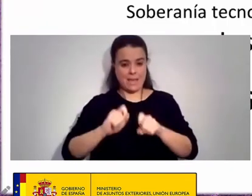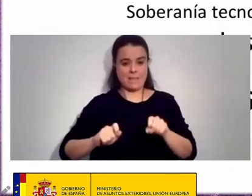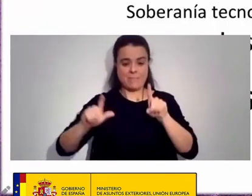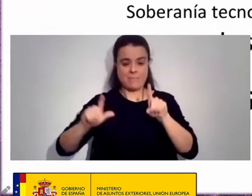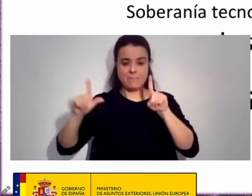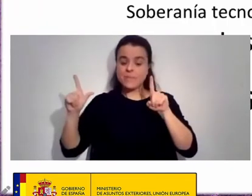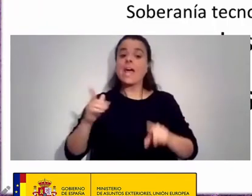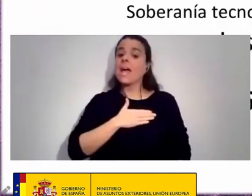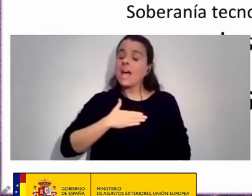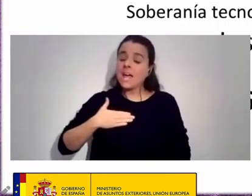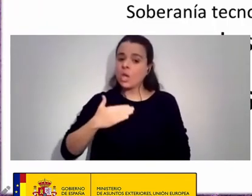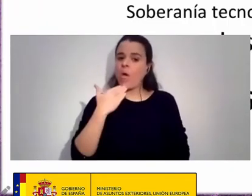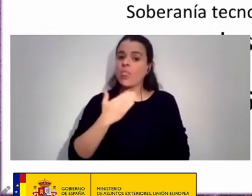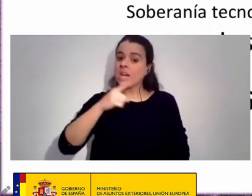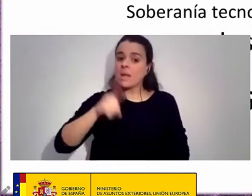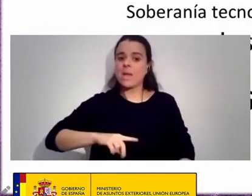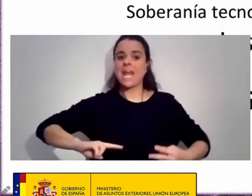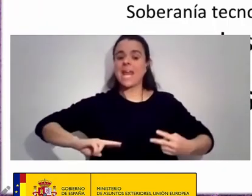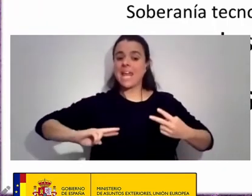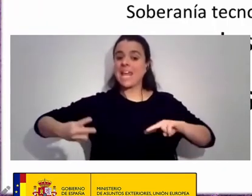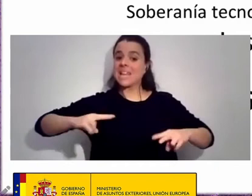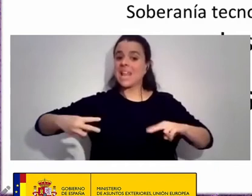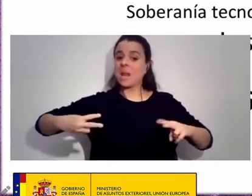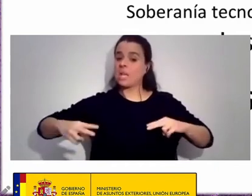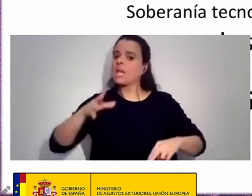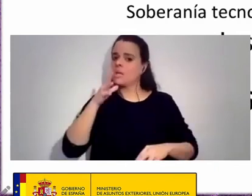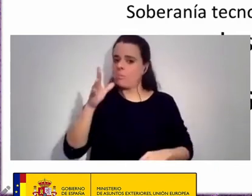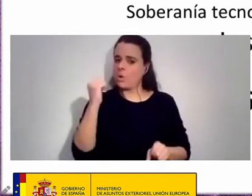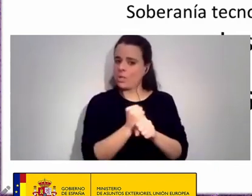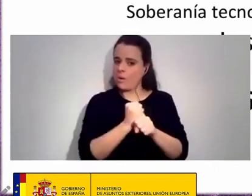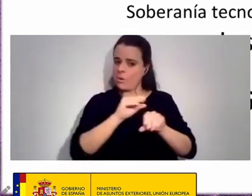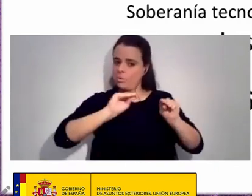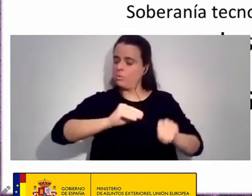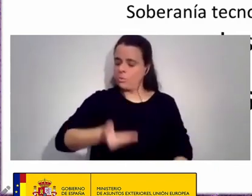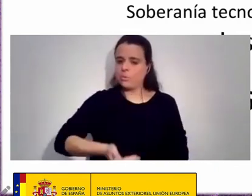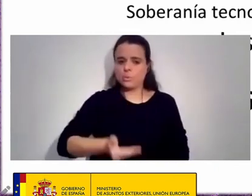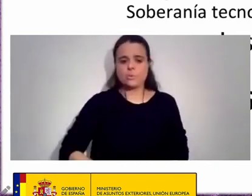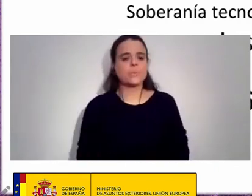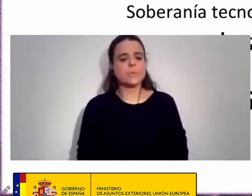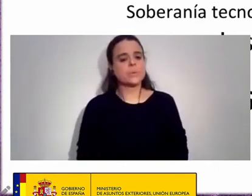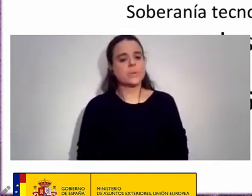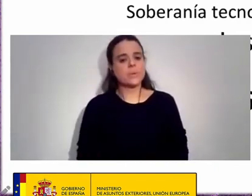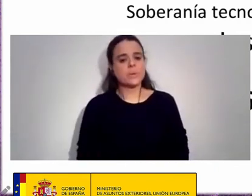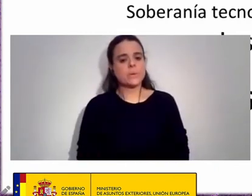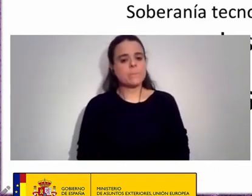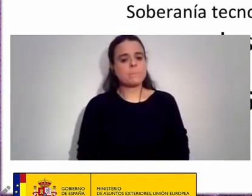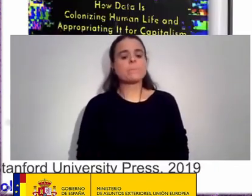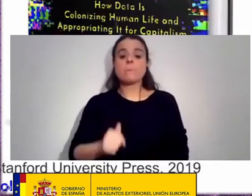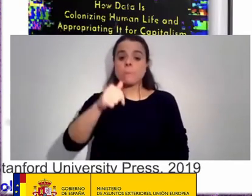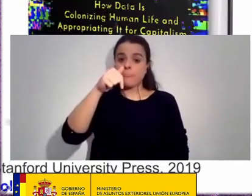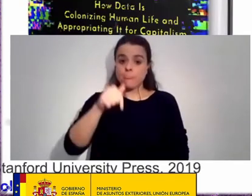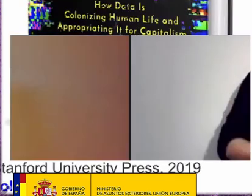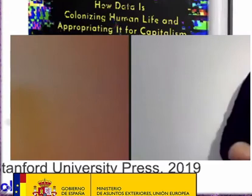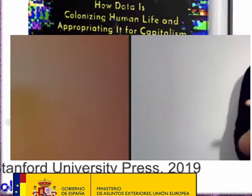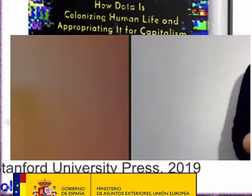Intérpretes Que Están Haciendo Una Labor Muy Importante Este Bueno Hoy Les Voy A Hablar Un